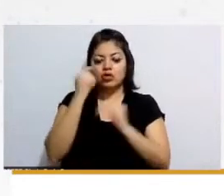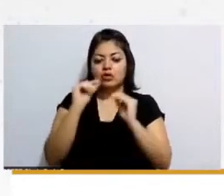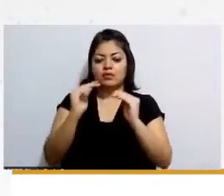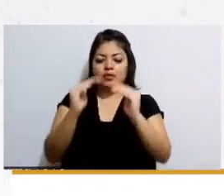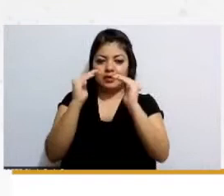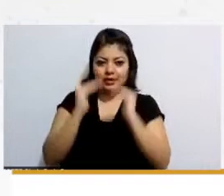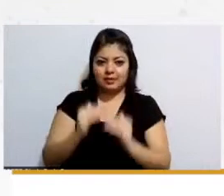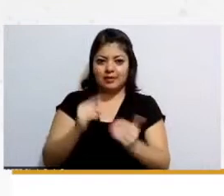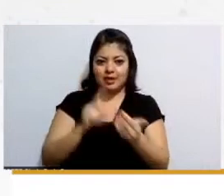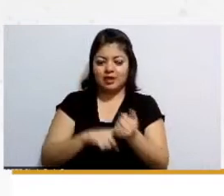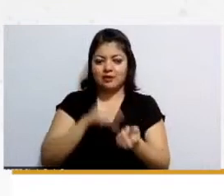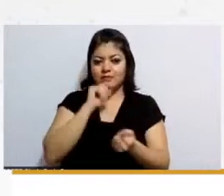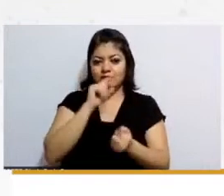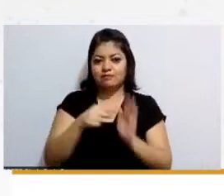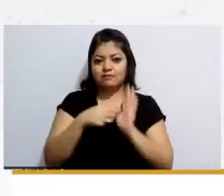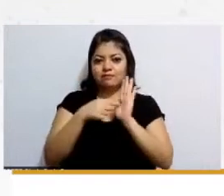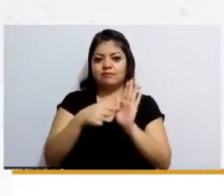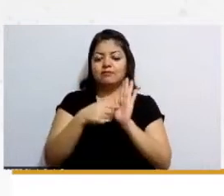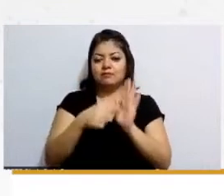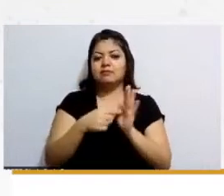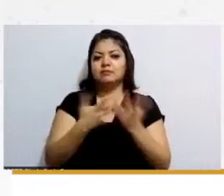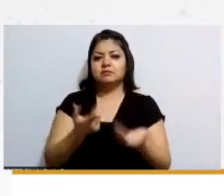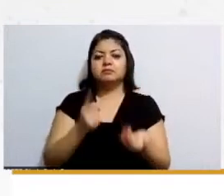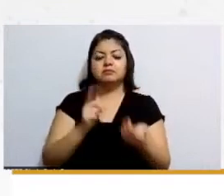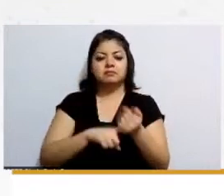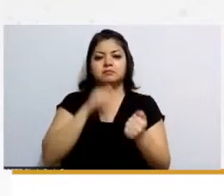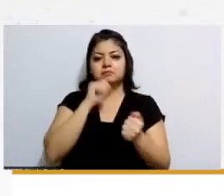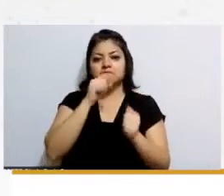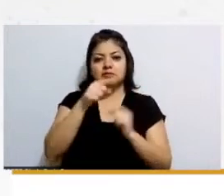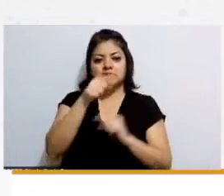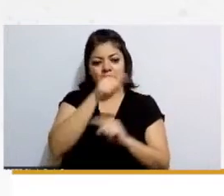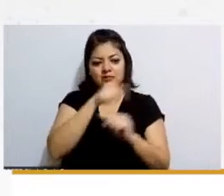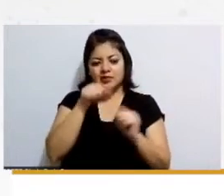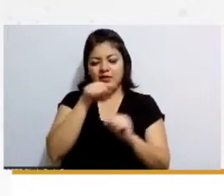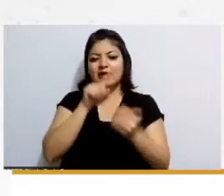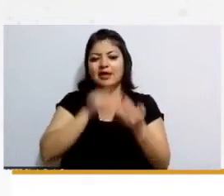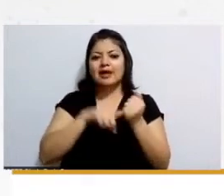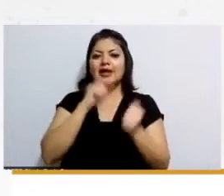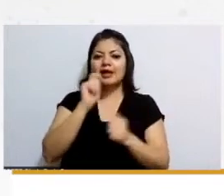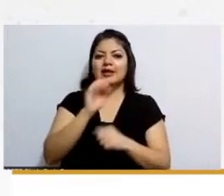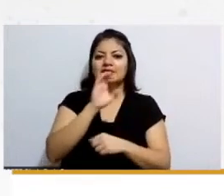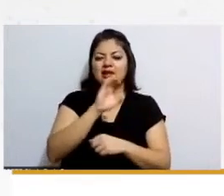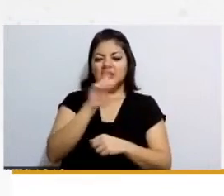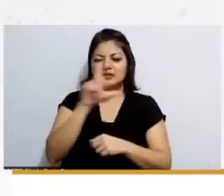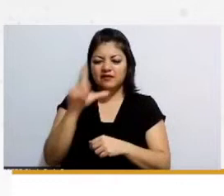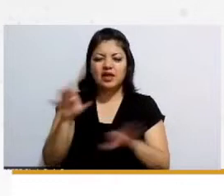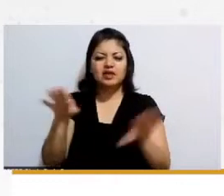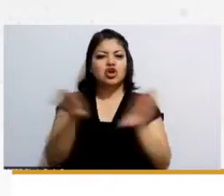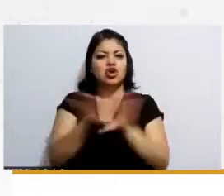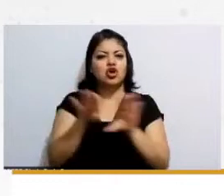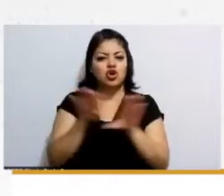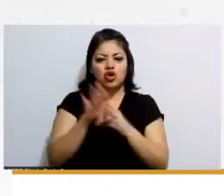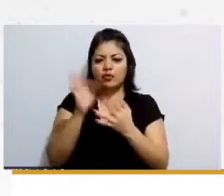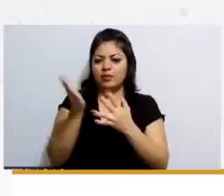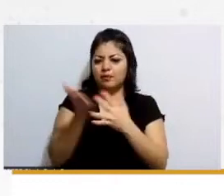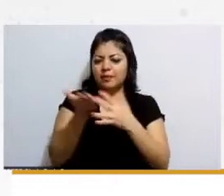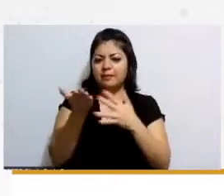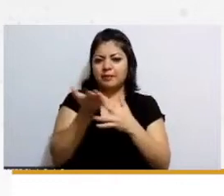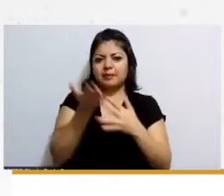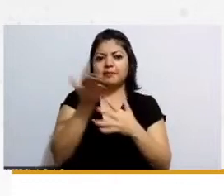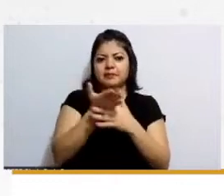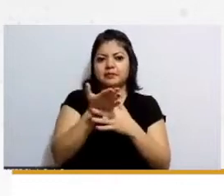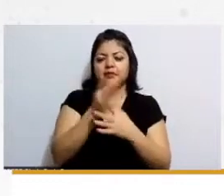presentación de de de este circulito que tenemos de guarderías de clasificación y cómo se se divide pues se